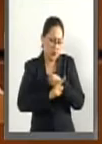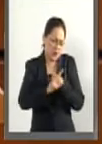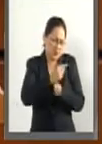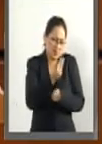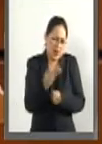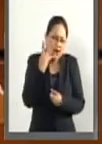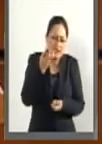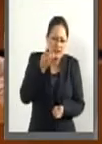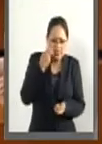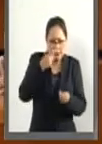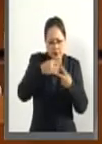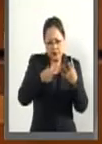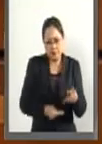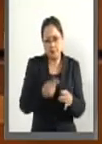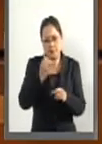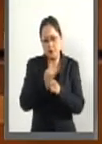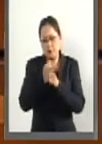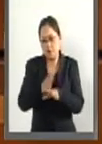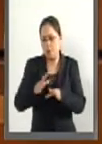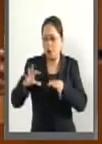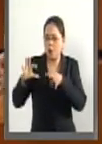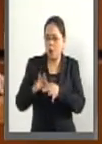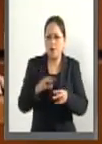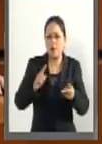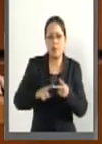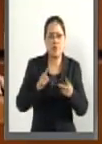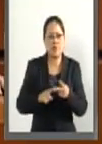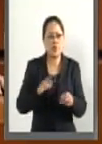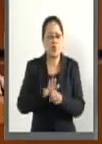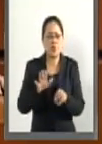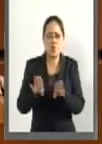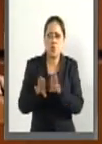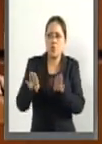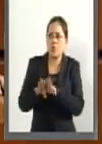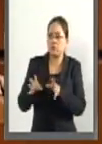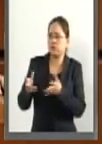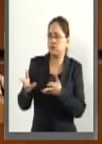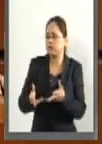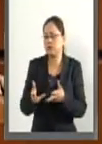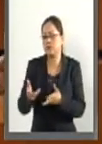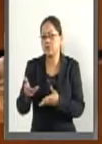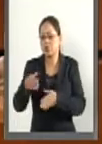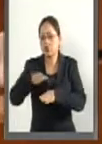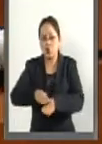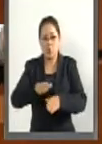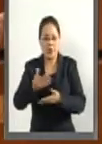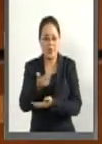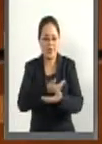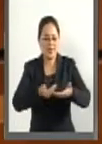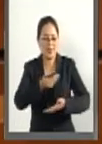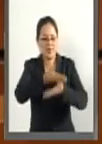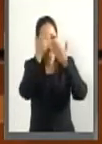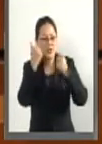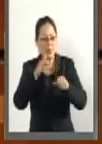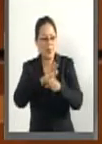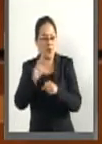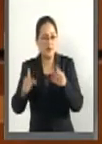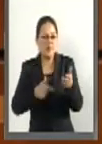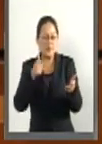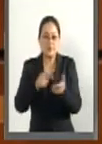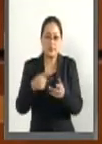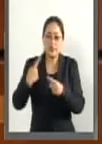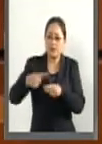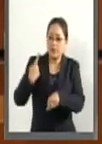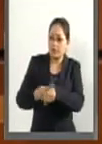sector, la información asimétrica, la impredictabilidad del mercado de salud, es decir, no saber quién se va a